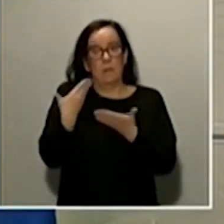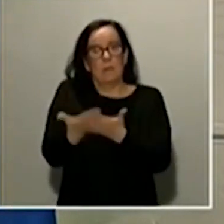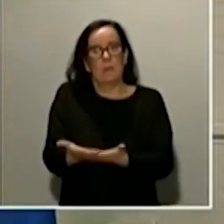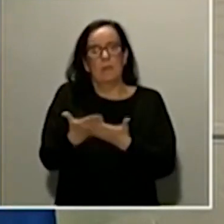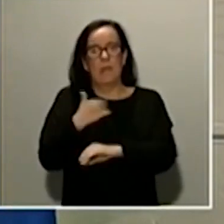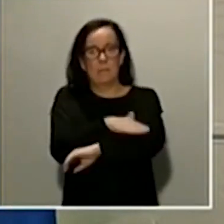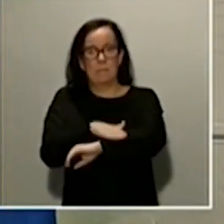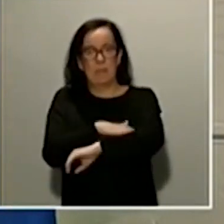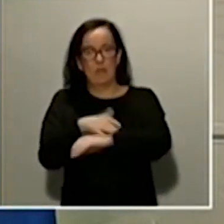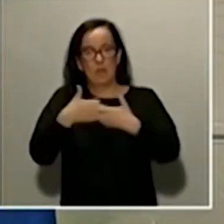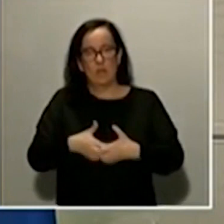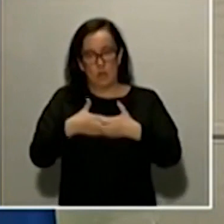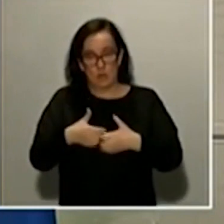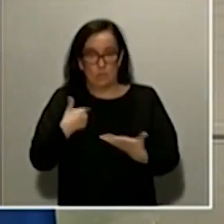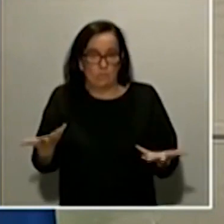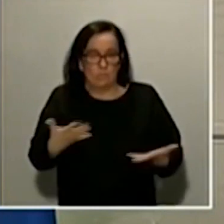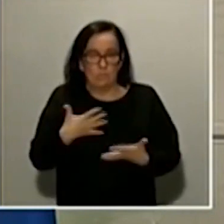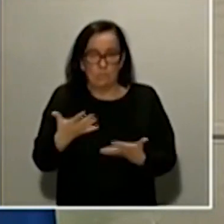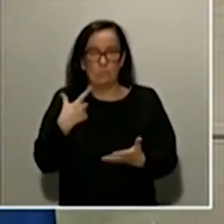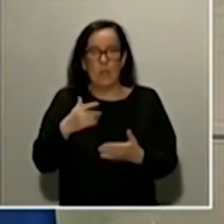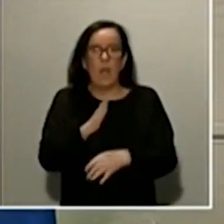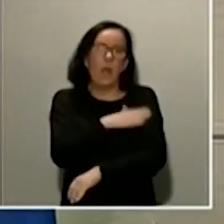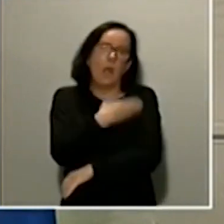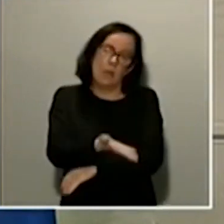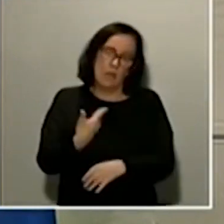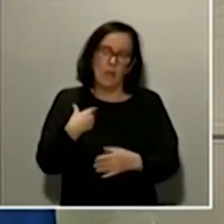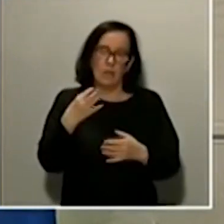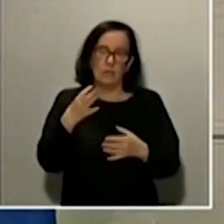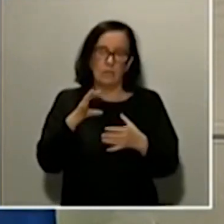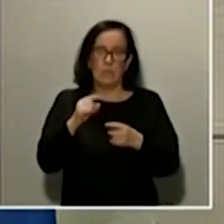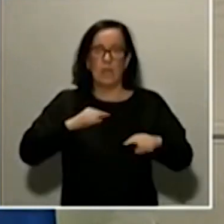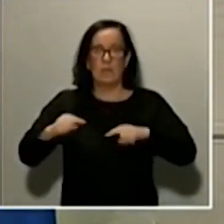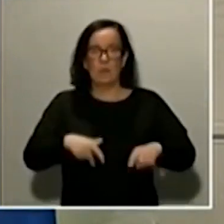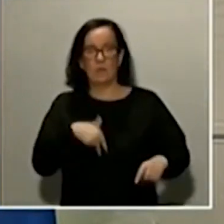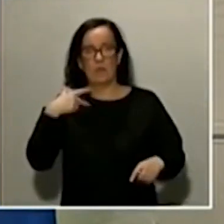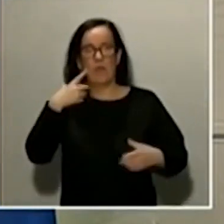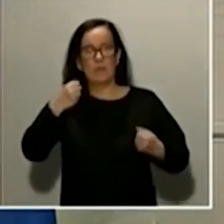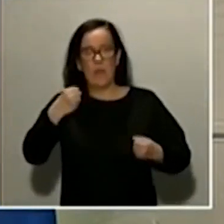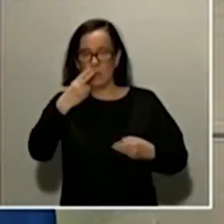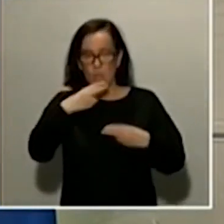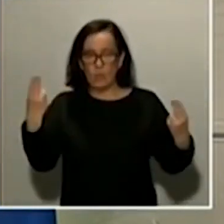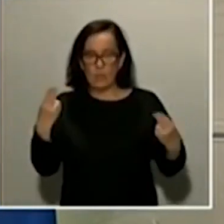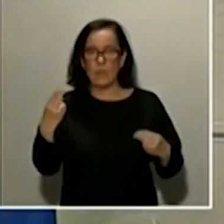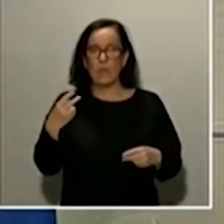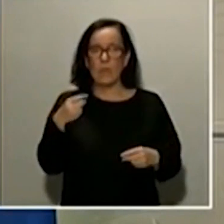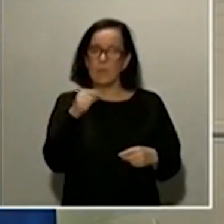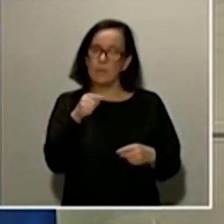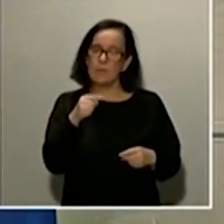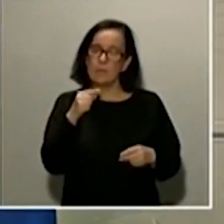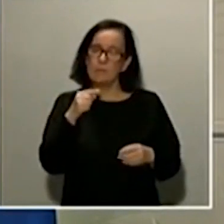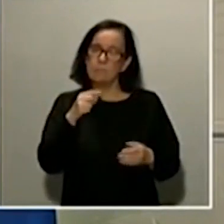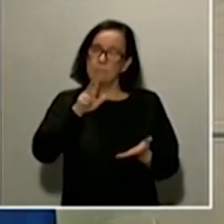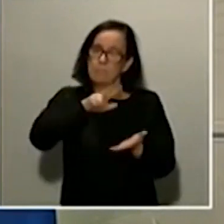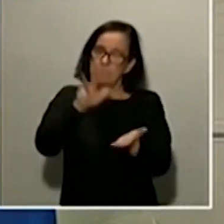Industria, por supuesto de la mano de la Dirección General de Salud Pública porque tiene que validar estos prototipos,